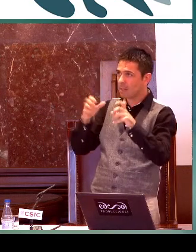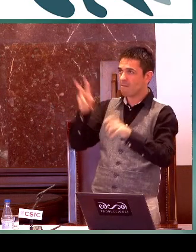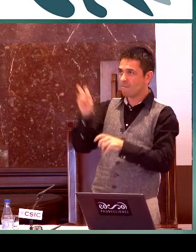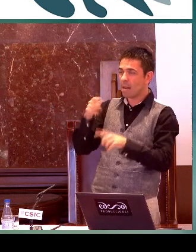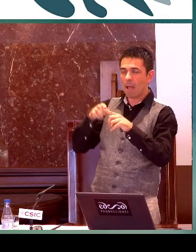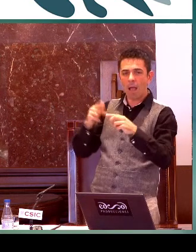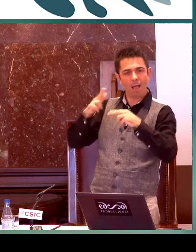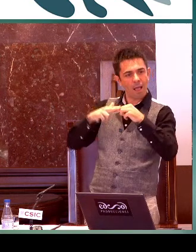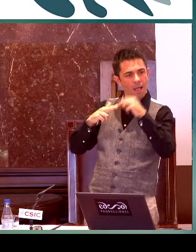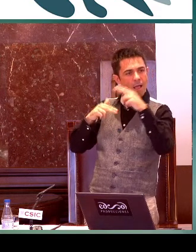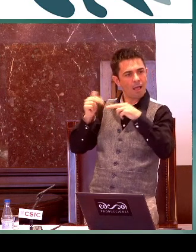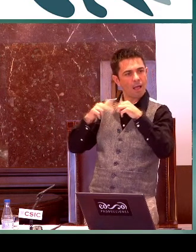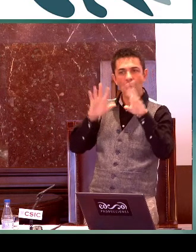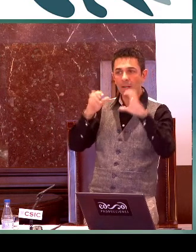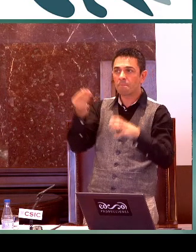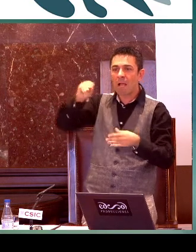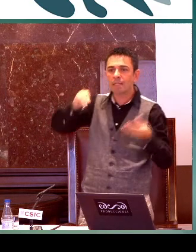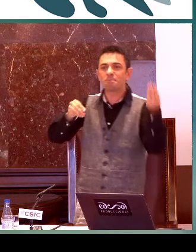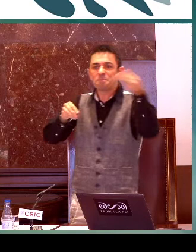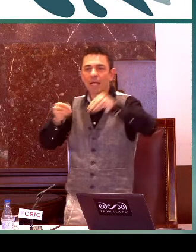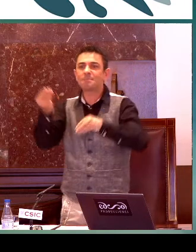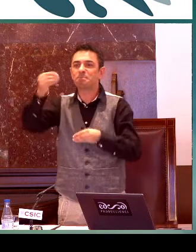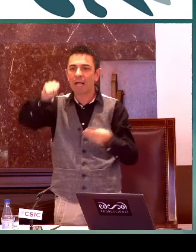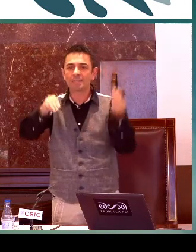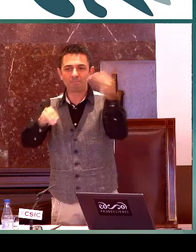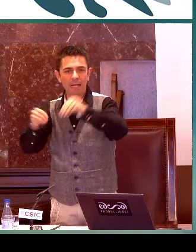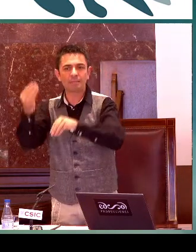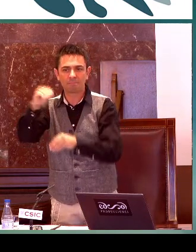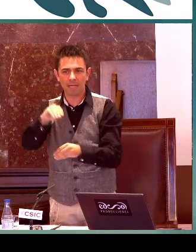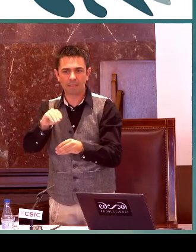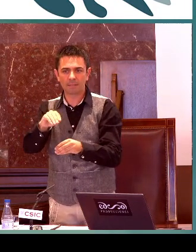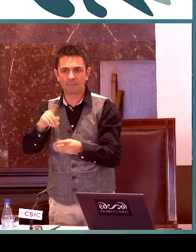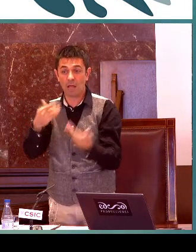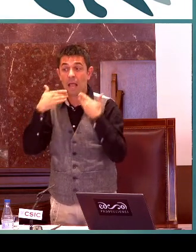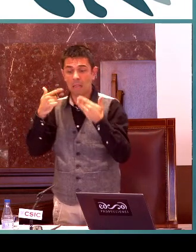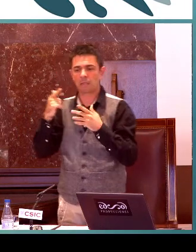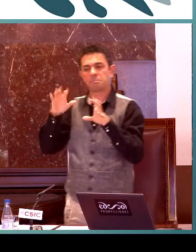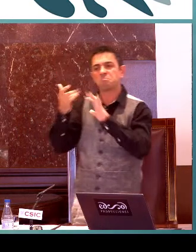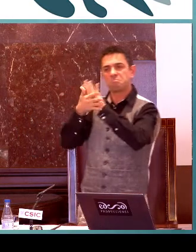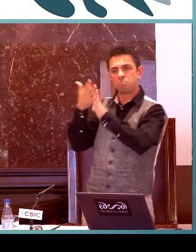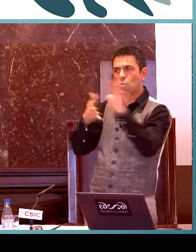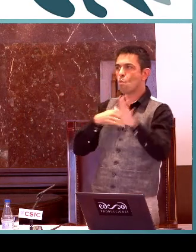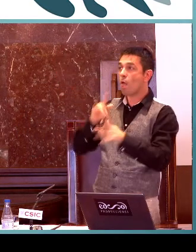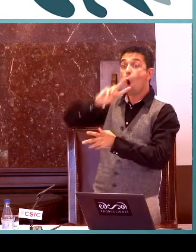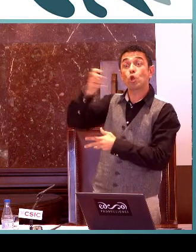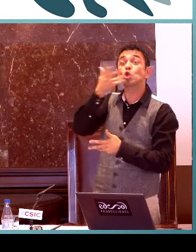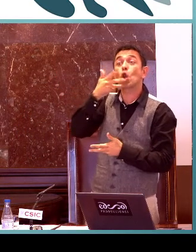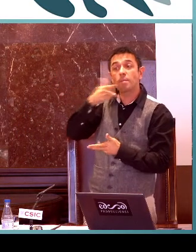Quiere decir que la persona tiene que saber cómo aprender y cómo introducir ese aprendizaje e